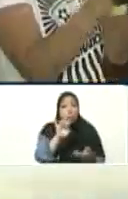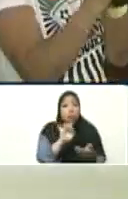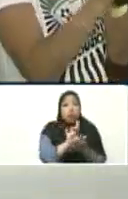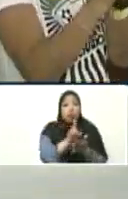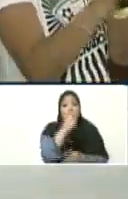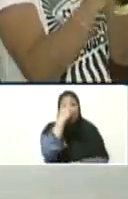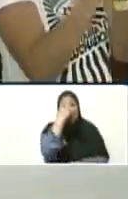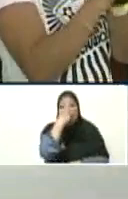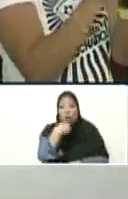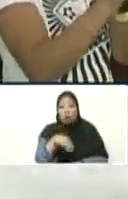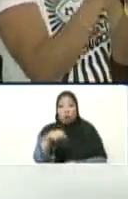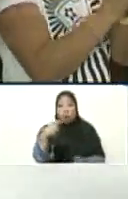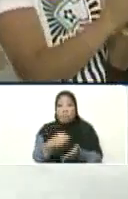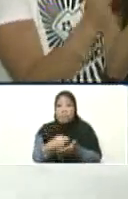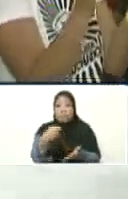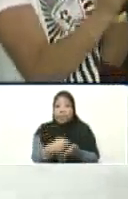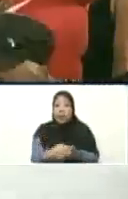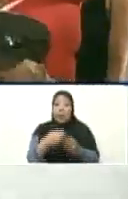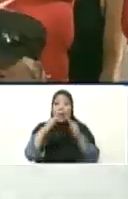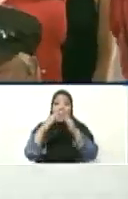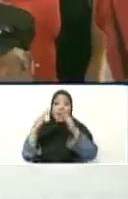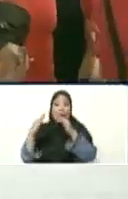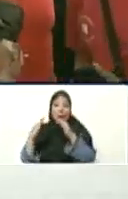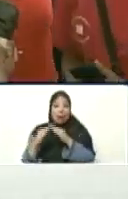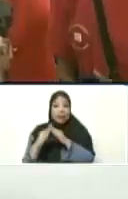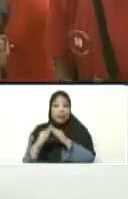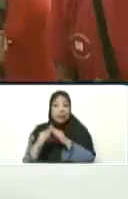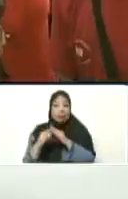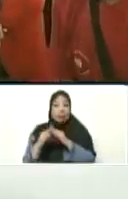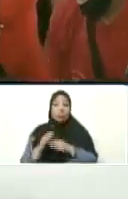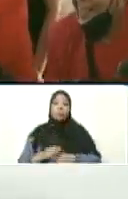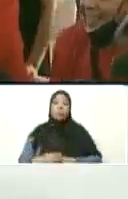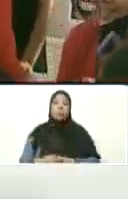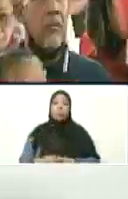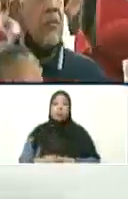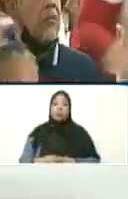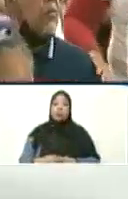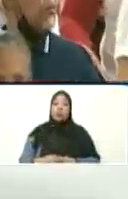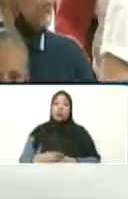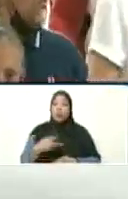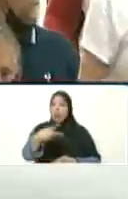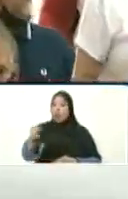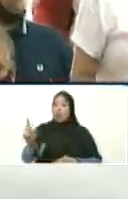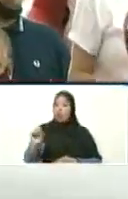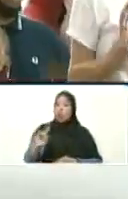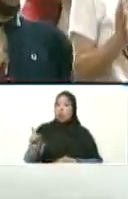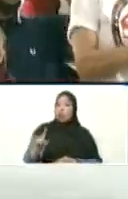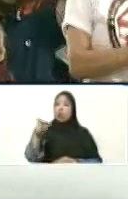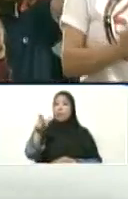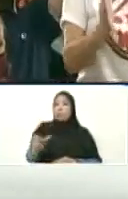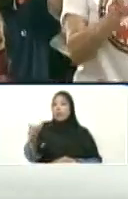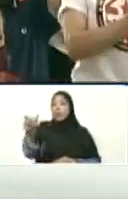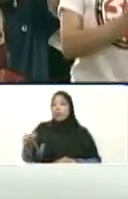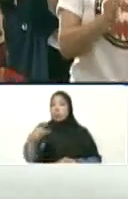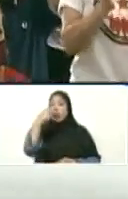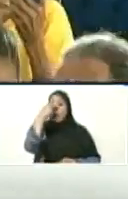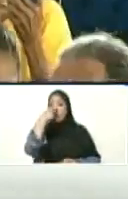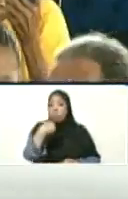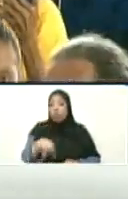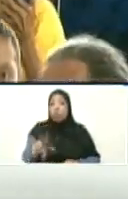mercantilización de la vivienda, de negación de la vivienda como derecho humano.